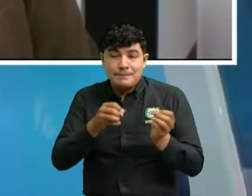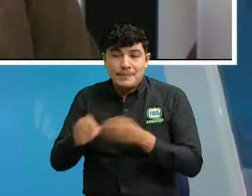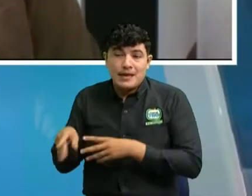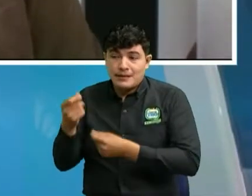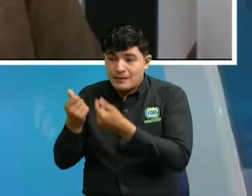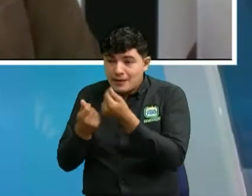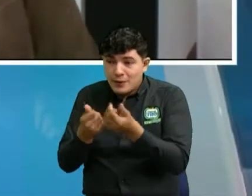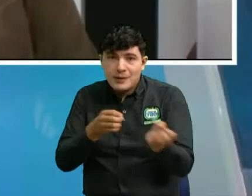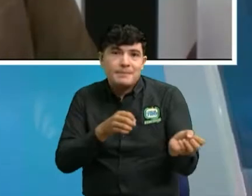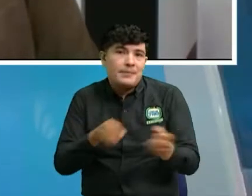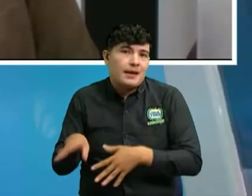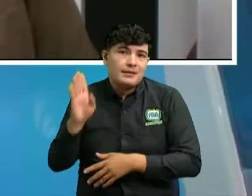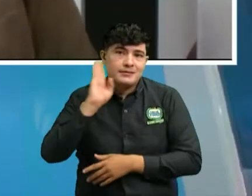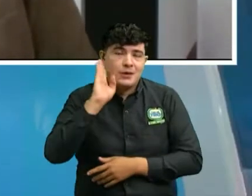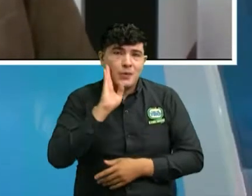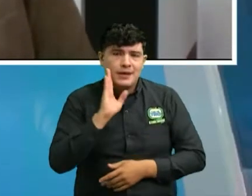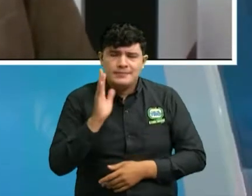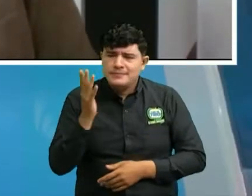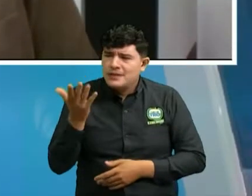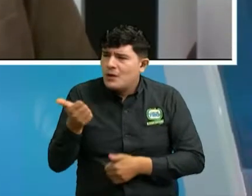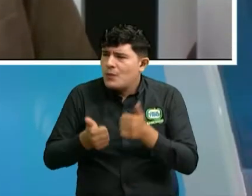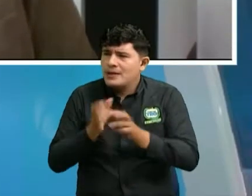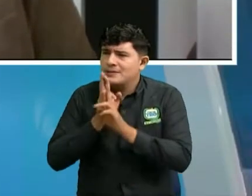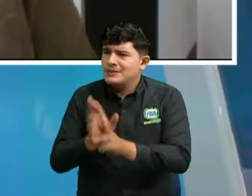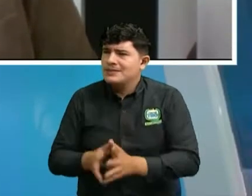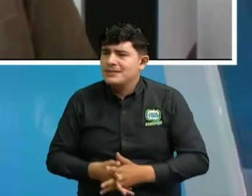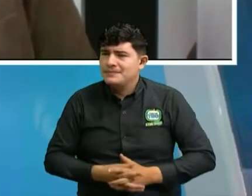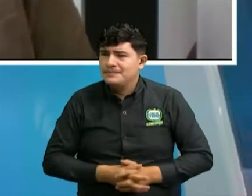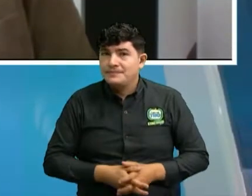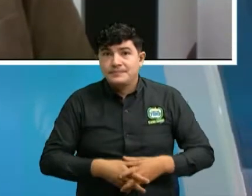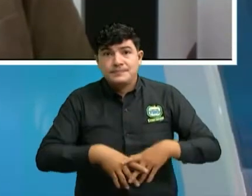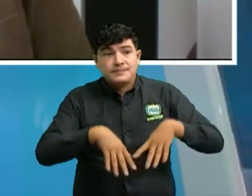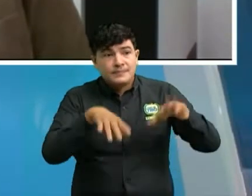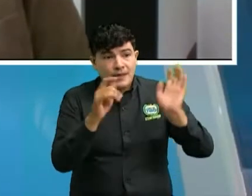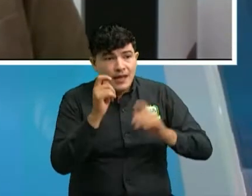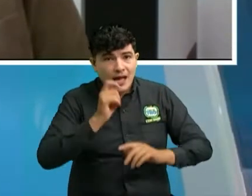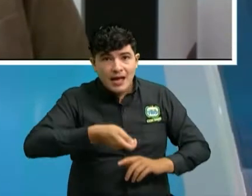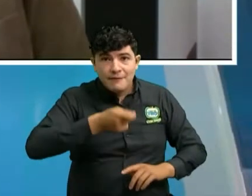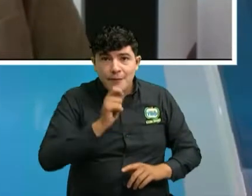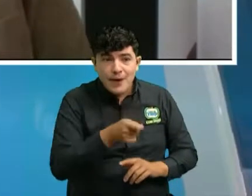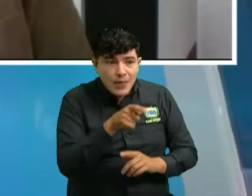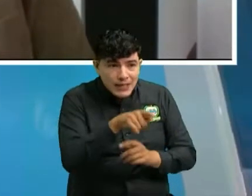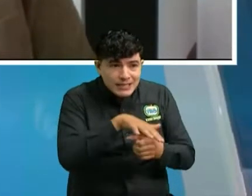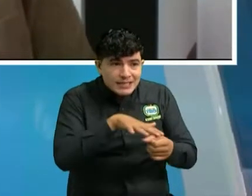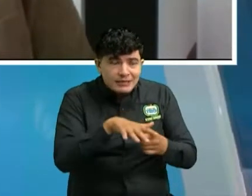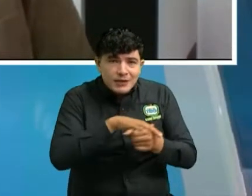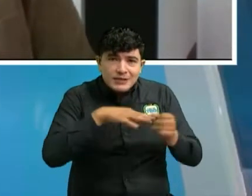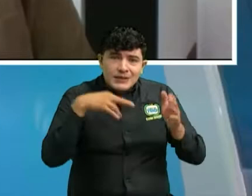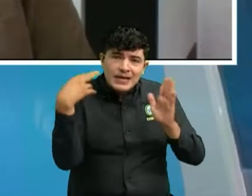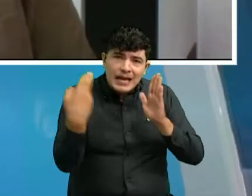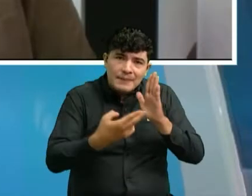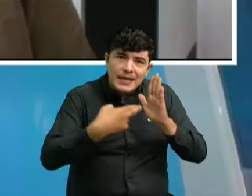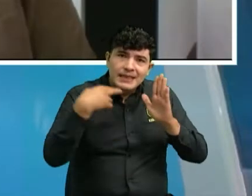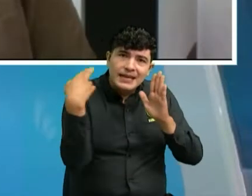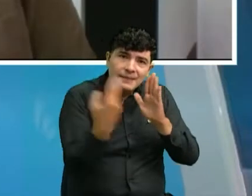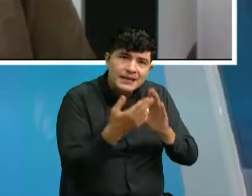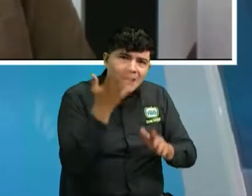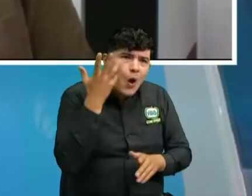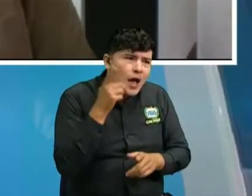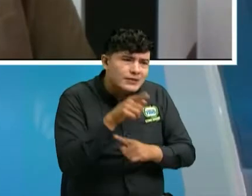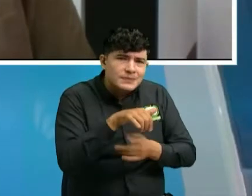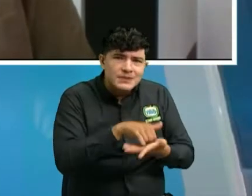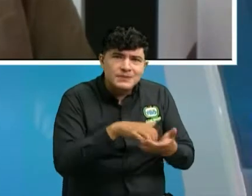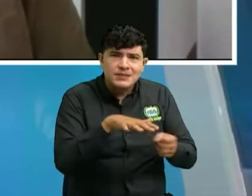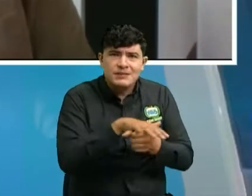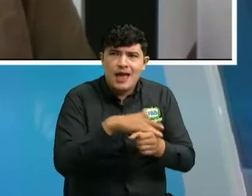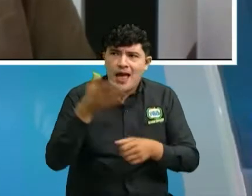y su artículo si claro no pues abogado esto es común este es el pan nuestro de cada día antes